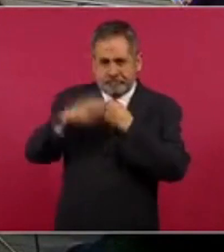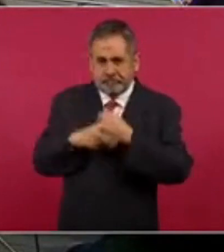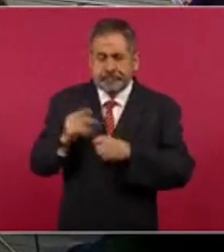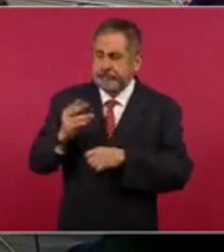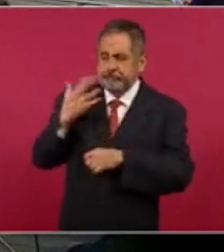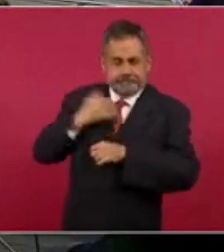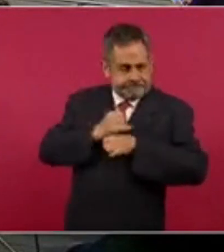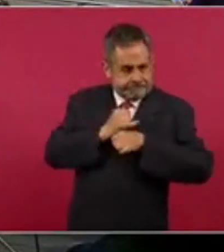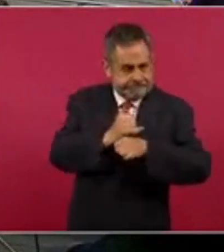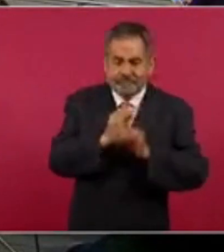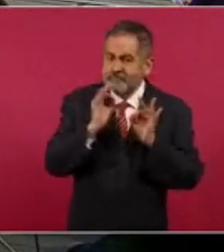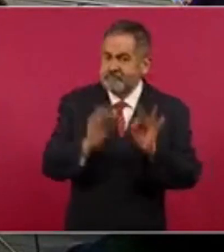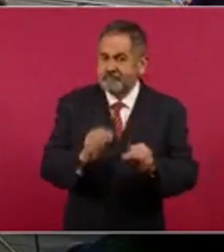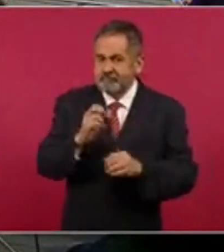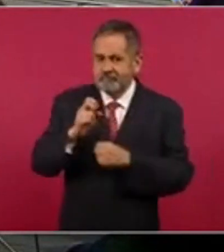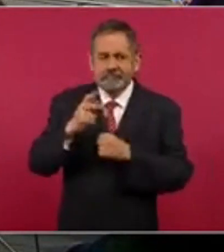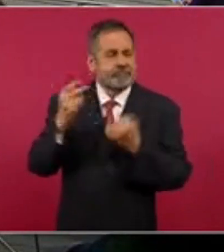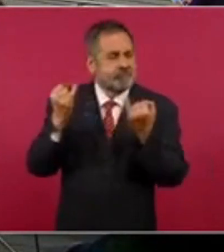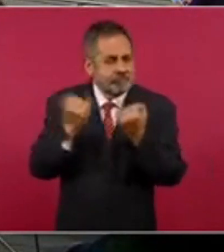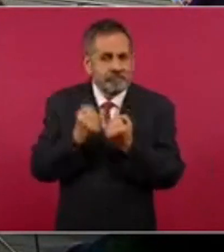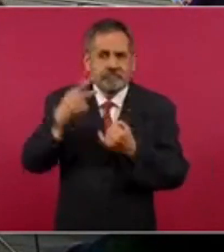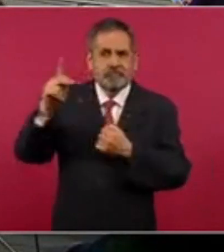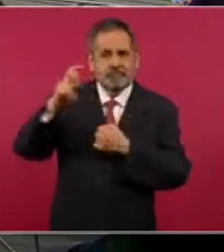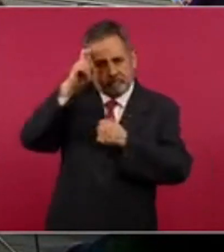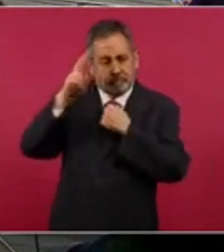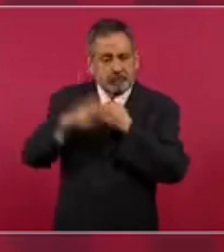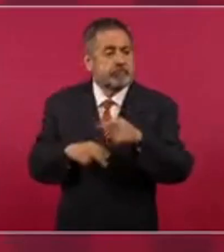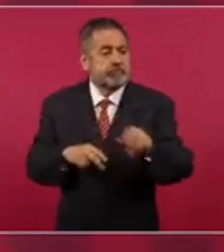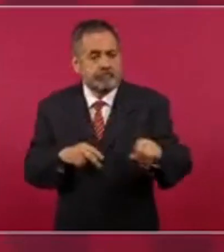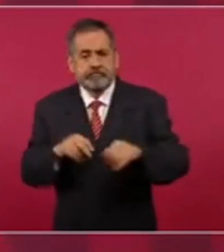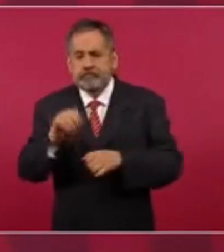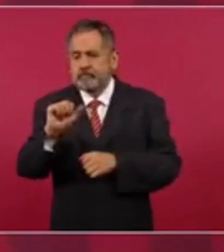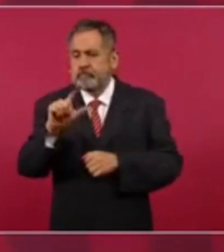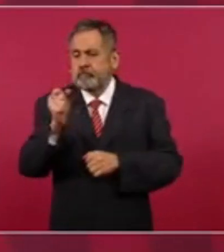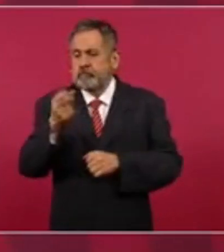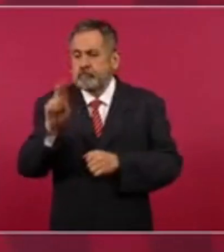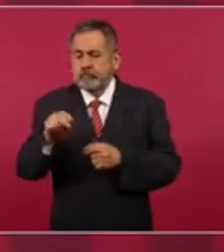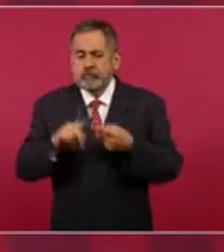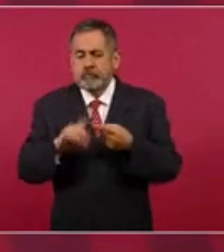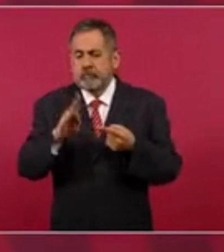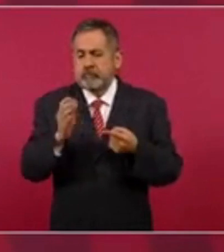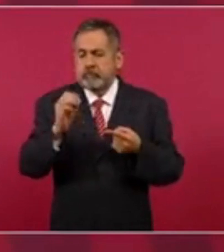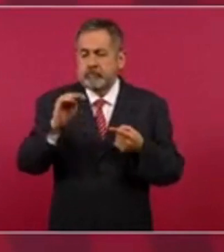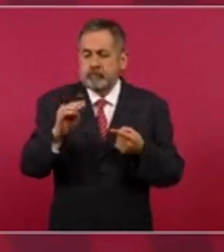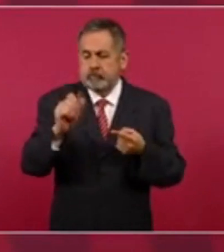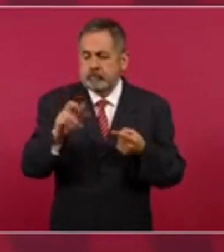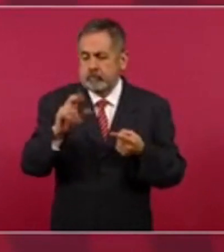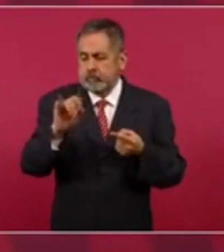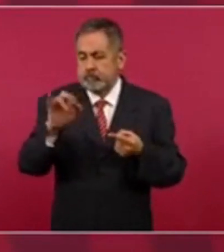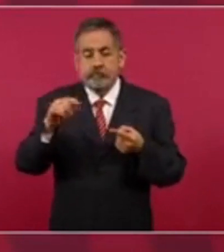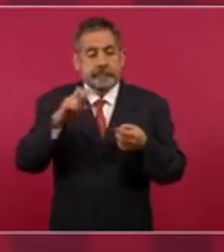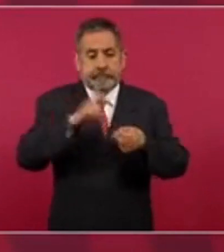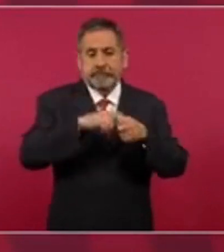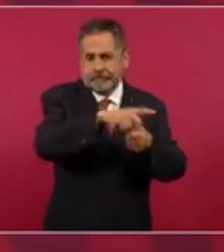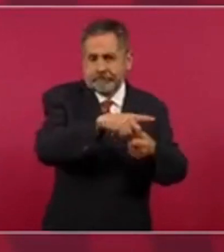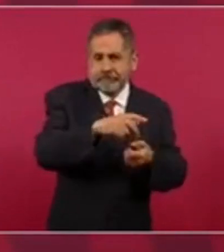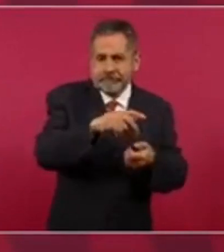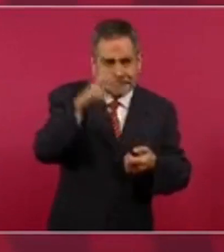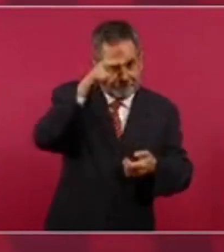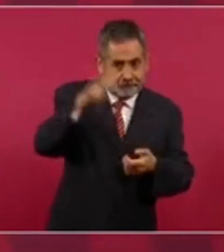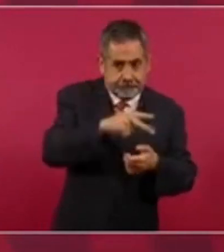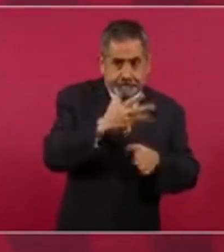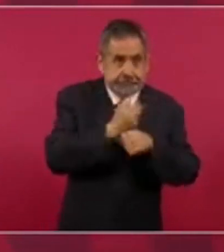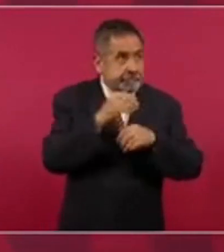acerca de eso. Sí, es Alston y Bombardier en Ciudad Según. Ya están